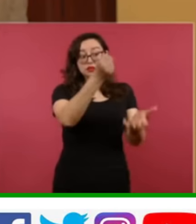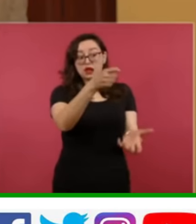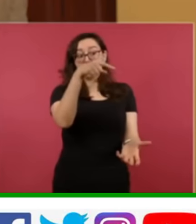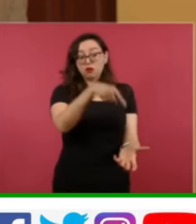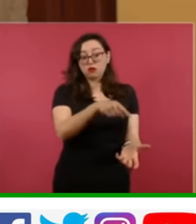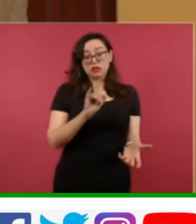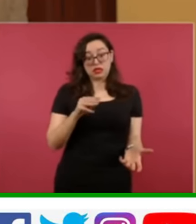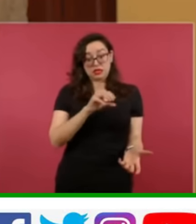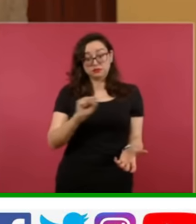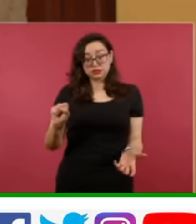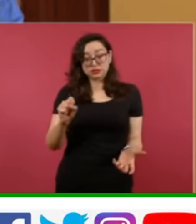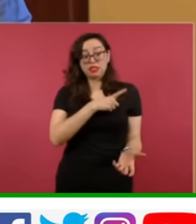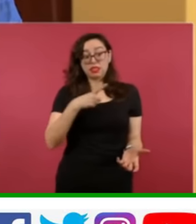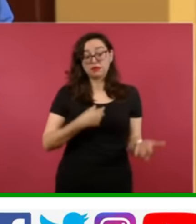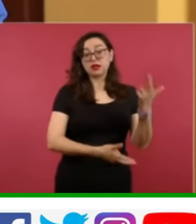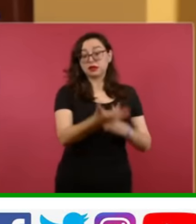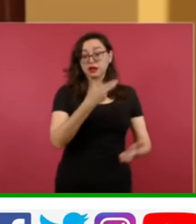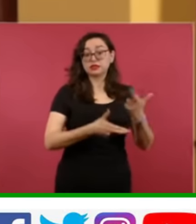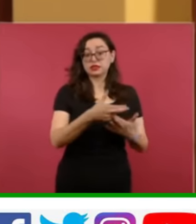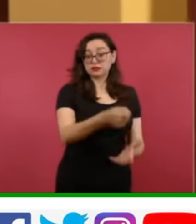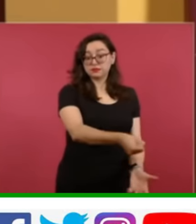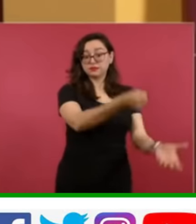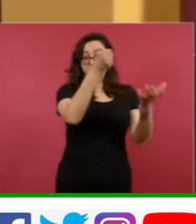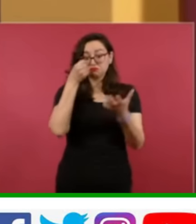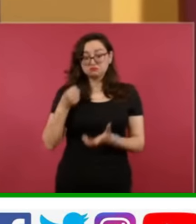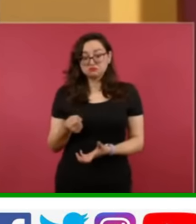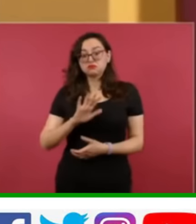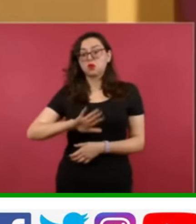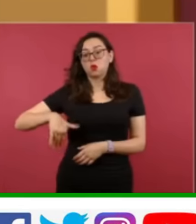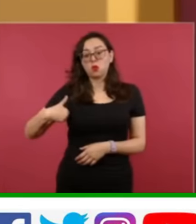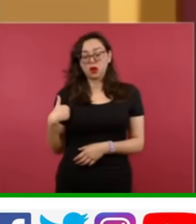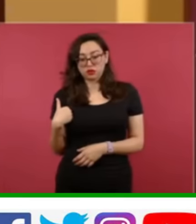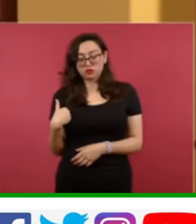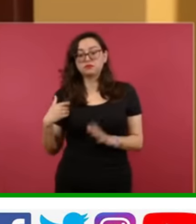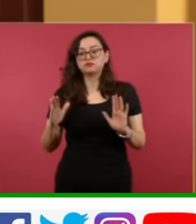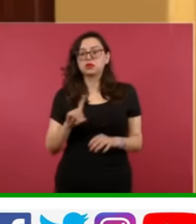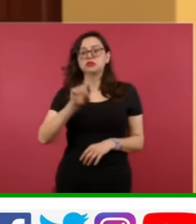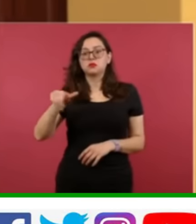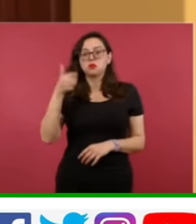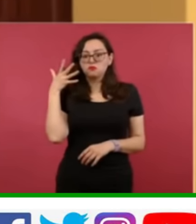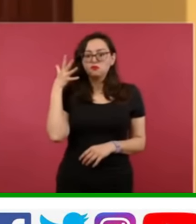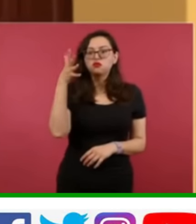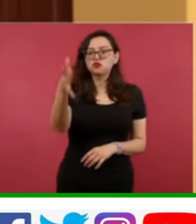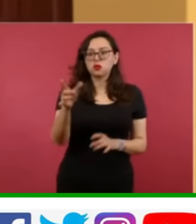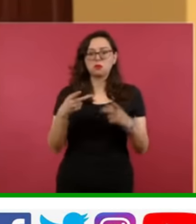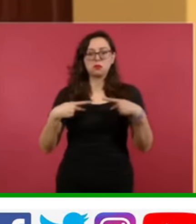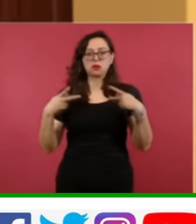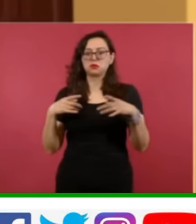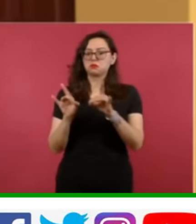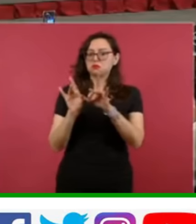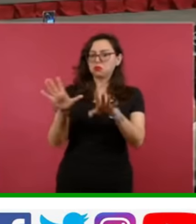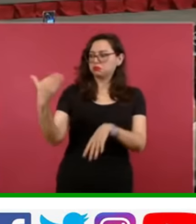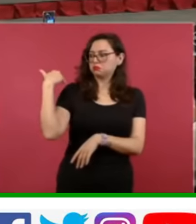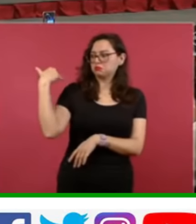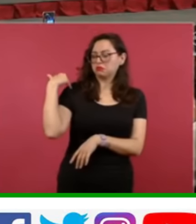devolver. Y esto ya pasó, eso es importante decirlo, esto ya ocurrió, hay 382 cuentas que fueron reclamadas y que fueron regresadas a sus